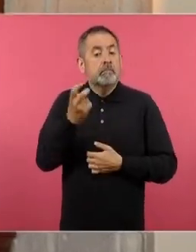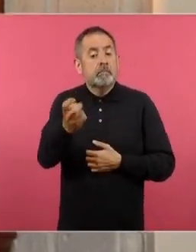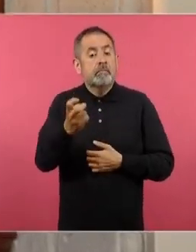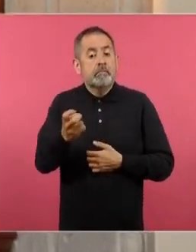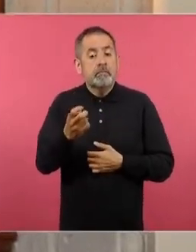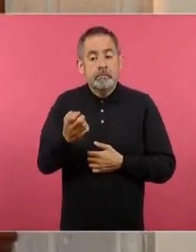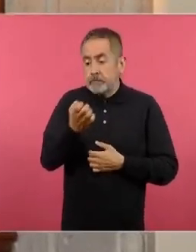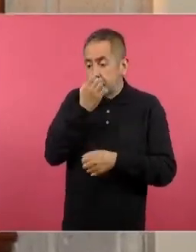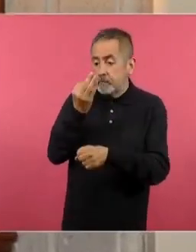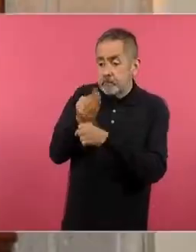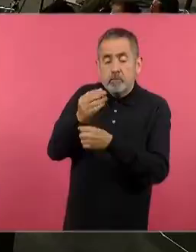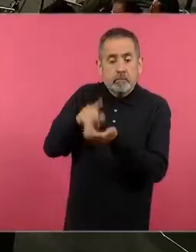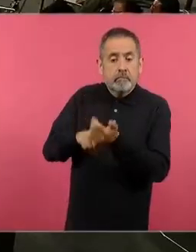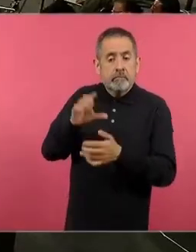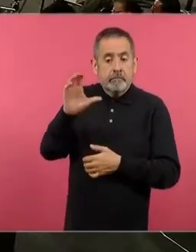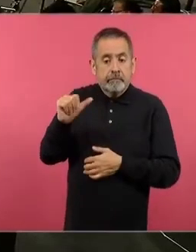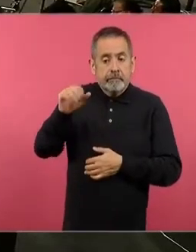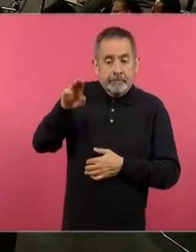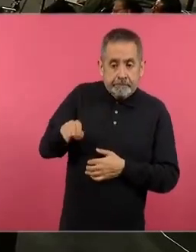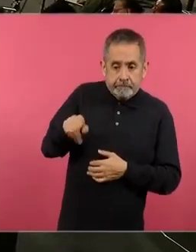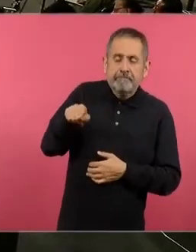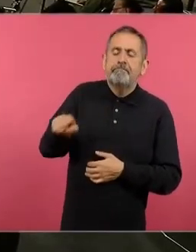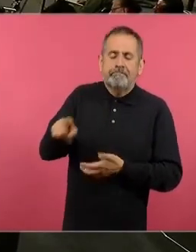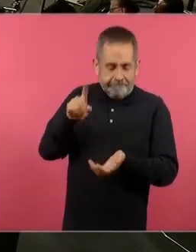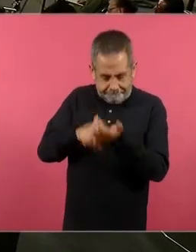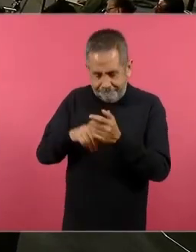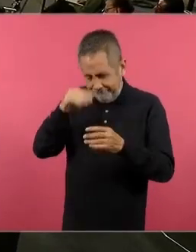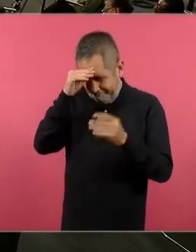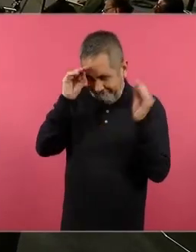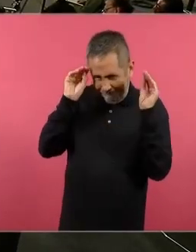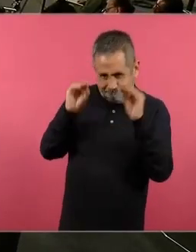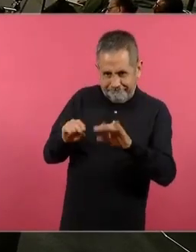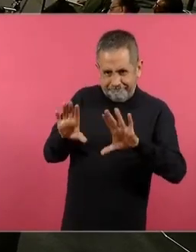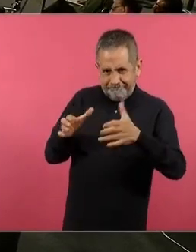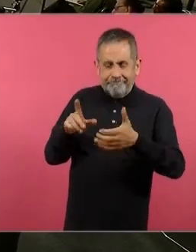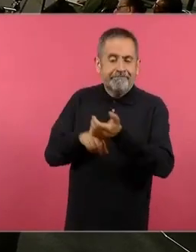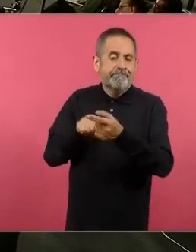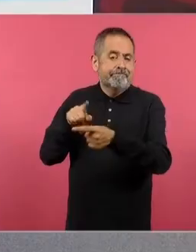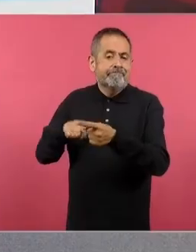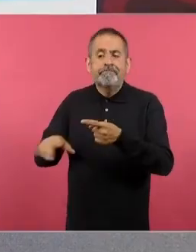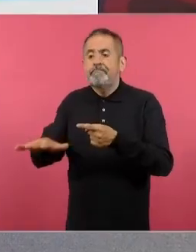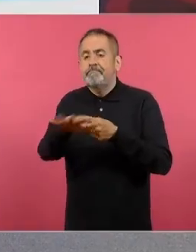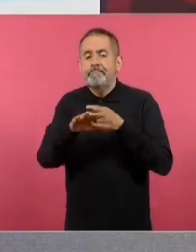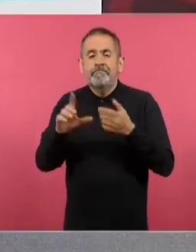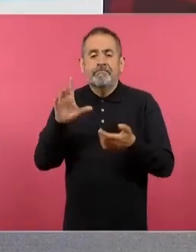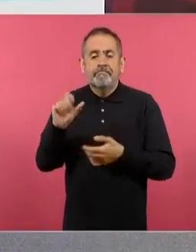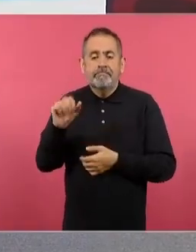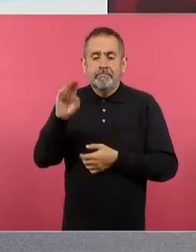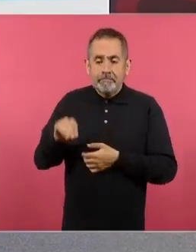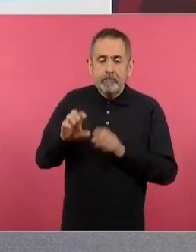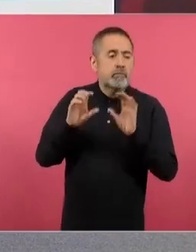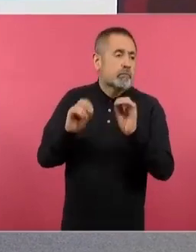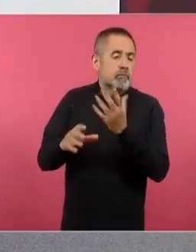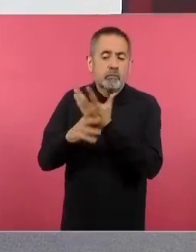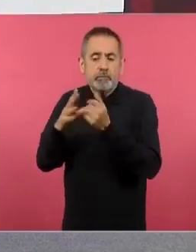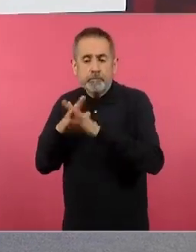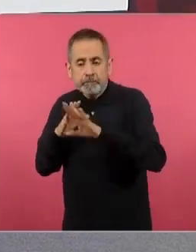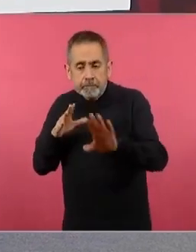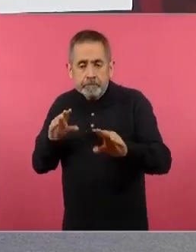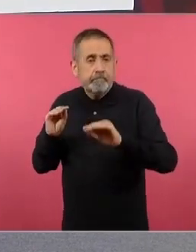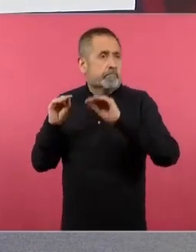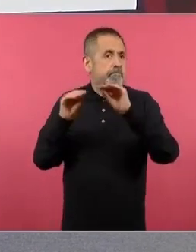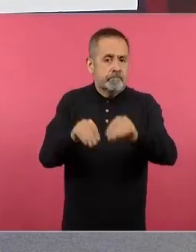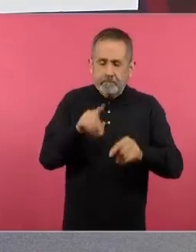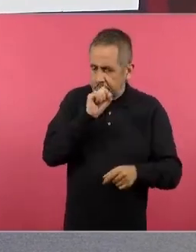mis estudiantes de campo, para mis estudiantes que son de esas poblaciones de niños migrantes, de población flotante,